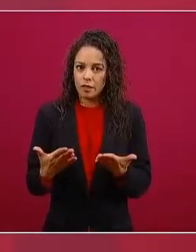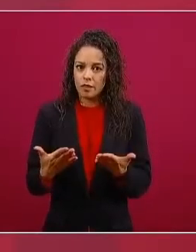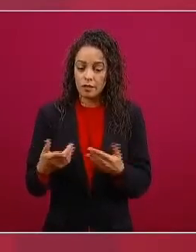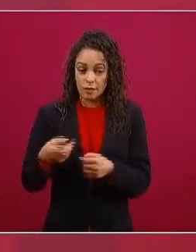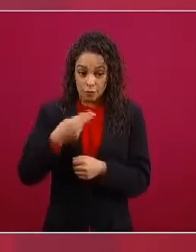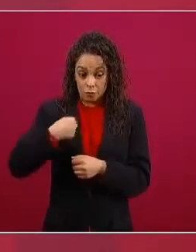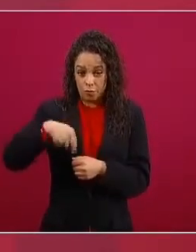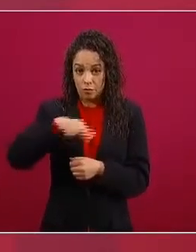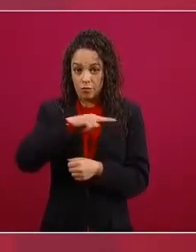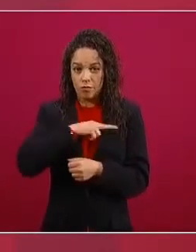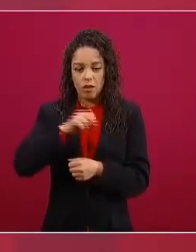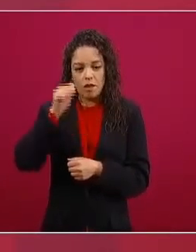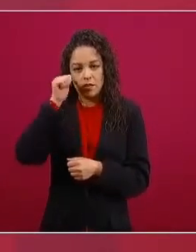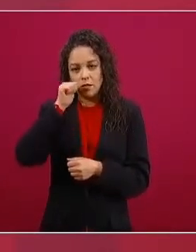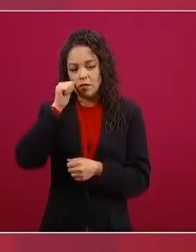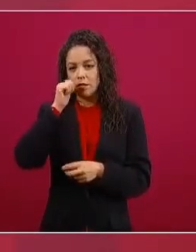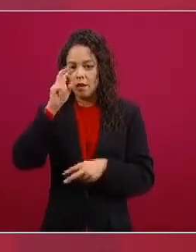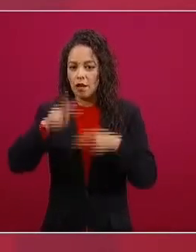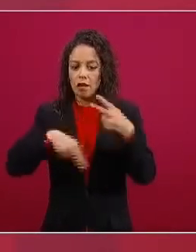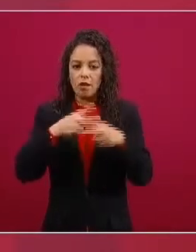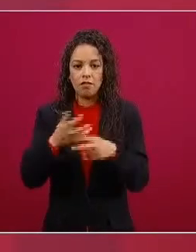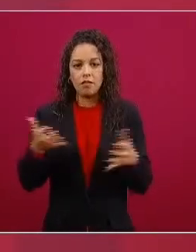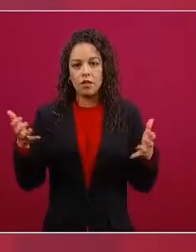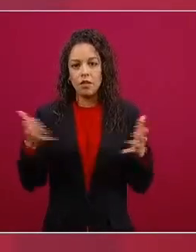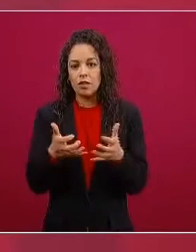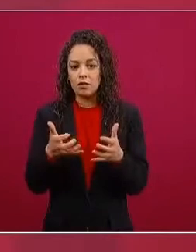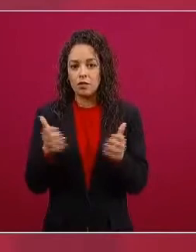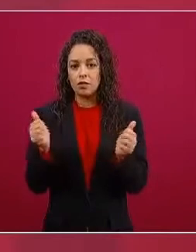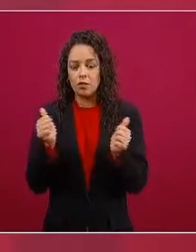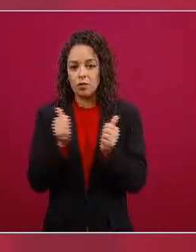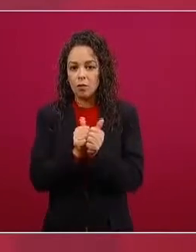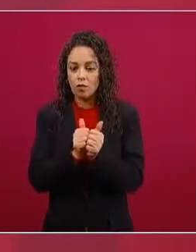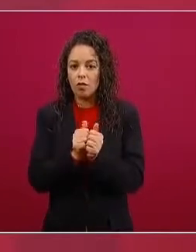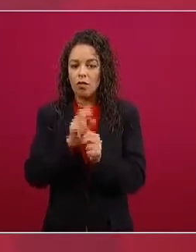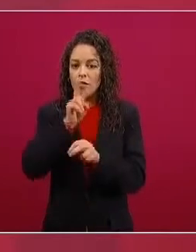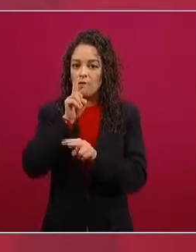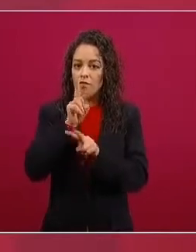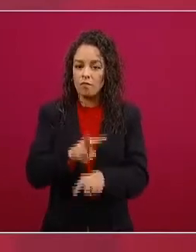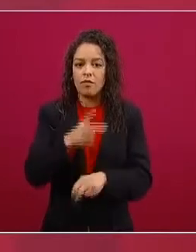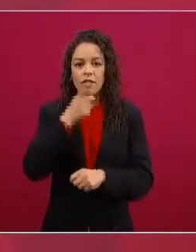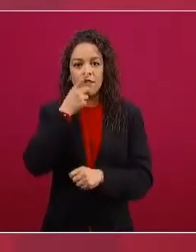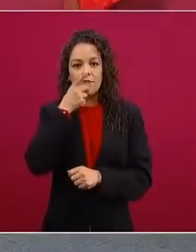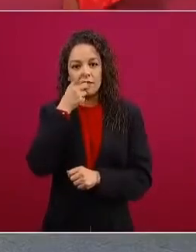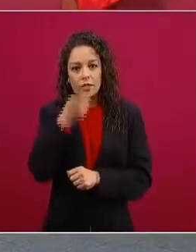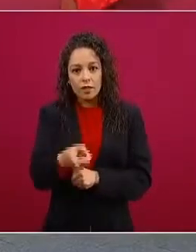responsabilidad y con apego a la verdad que no vamos a ocultar nada